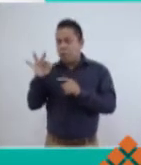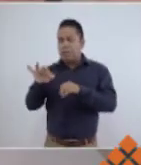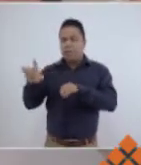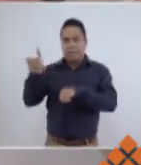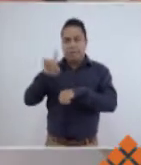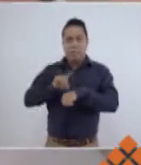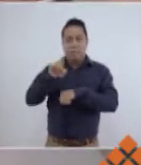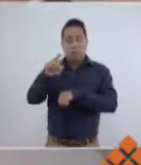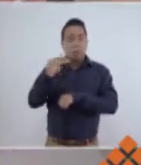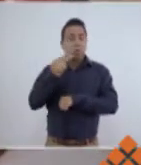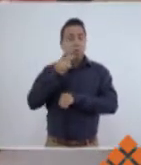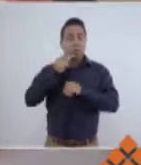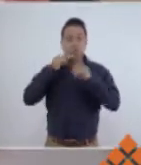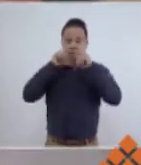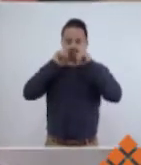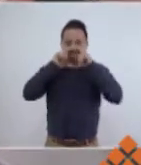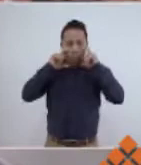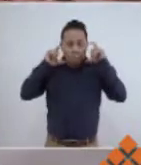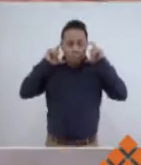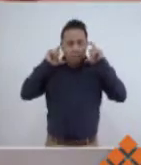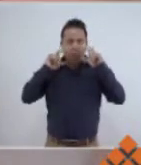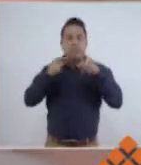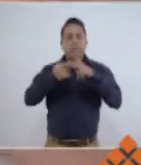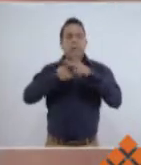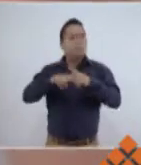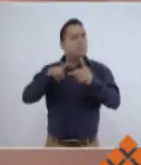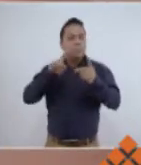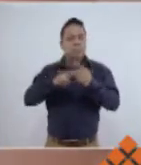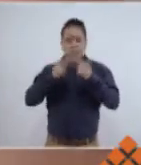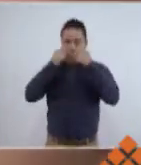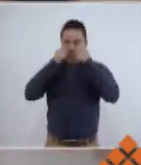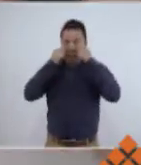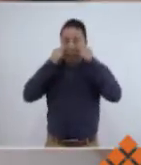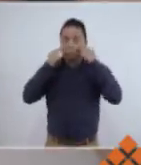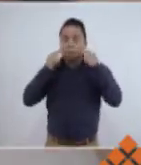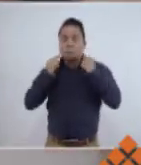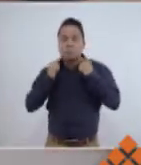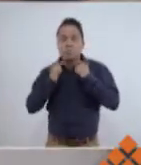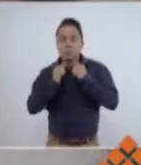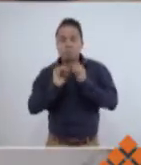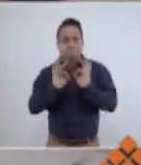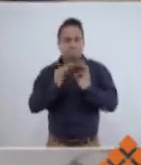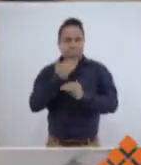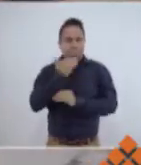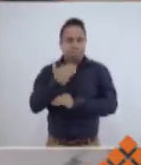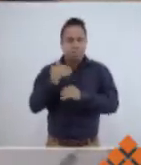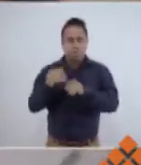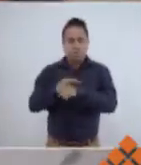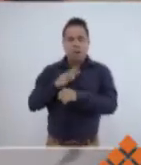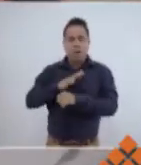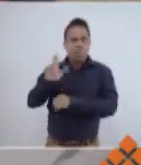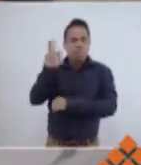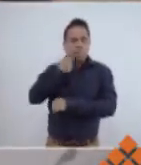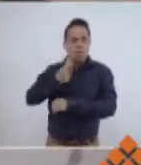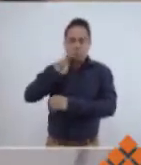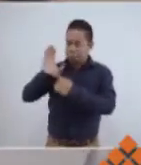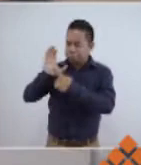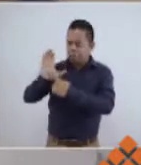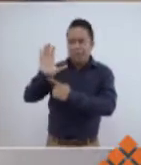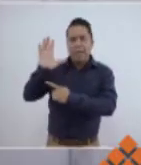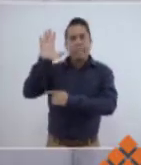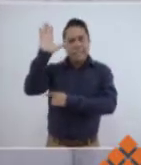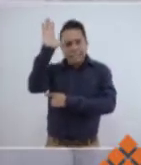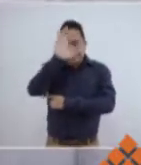utilicemos el cubrebocas, desde la nariz hasta la brazo. Porque científicamente está